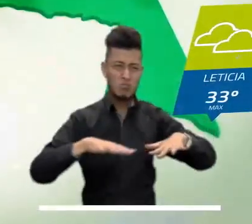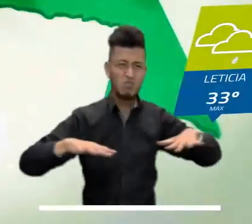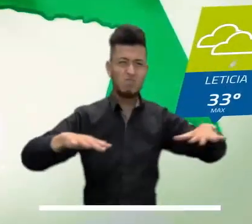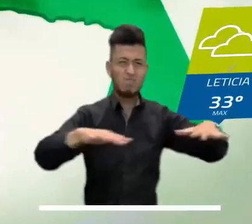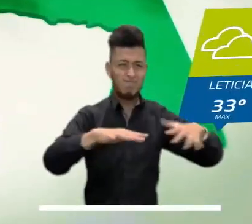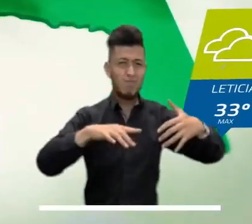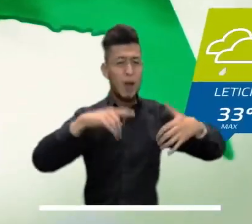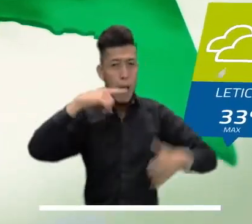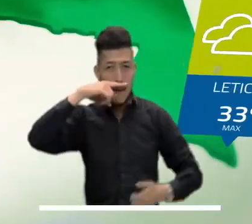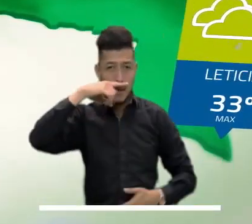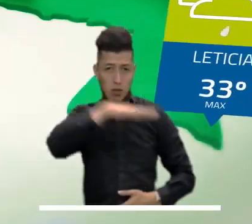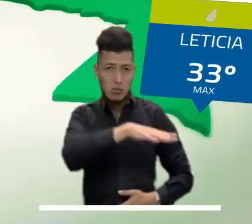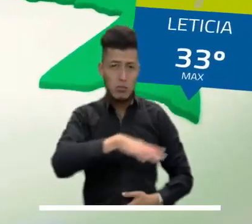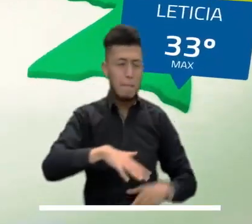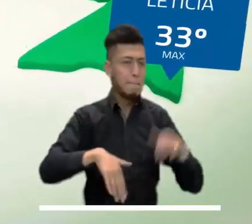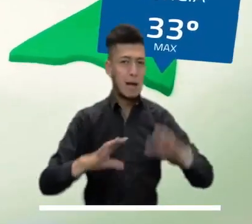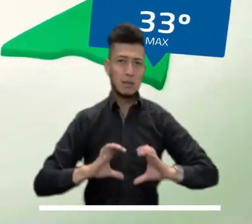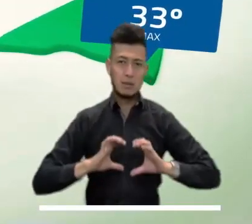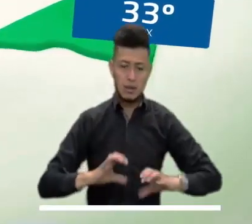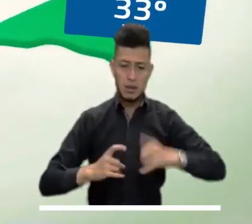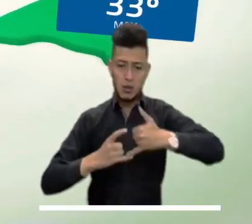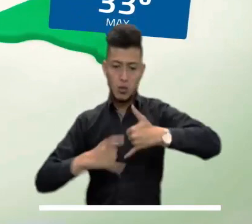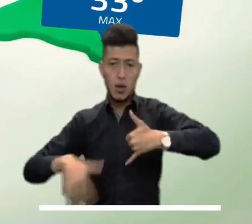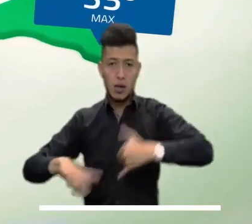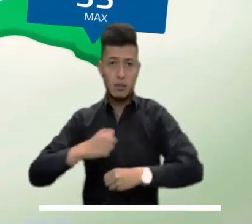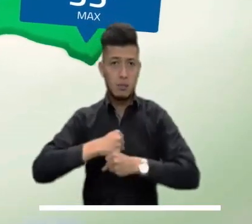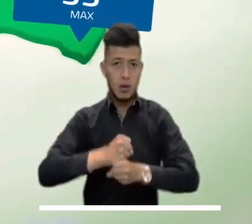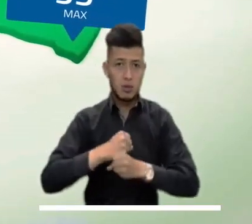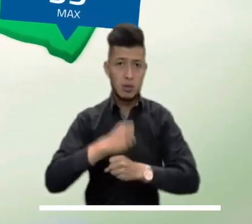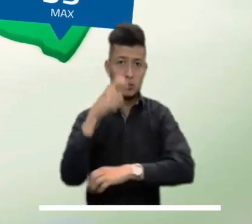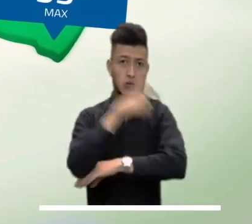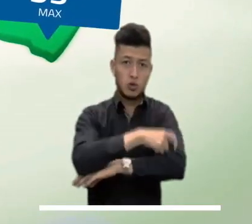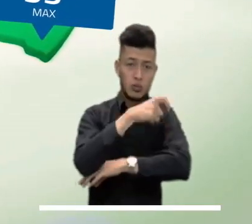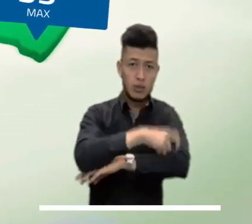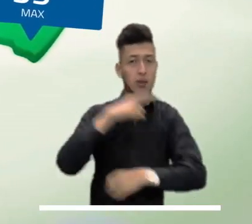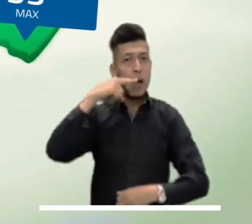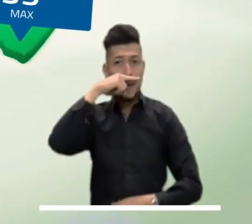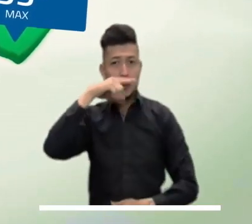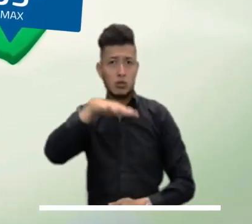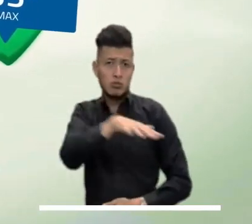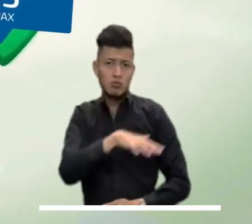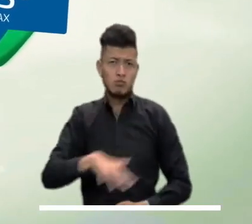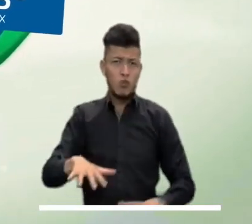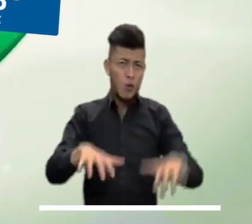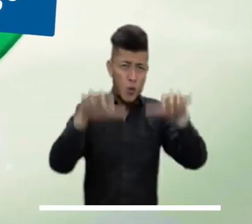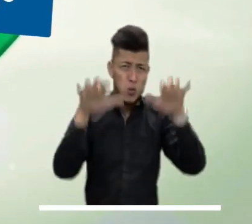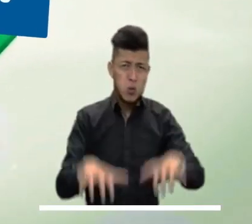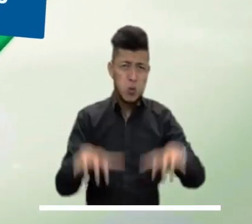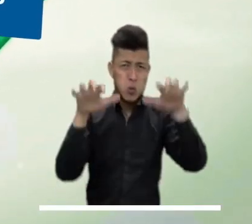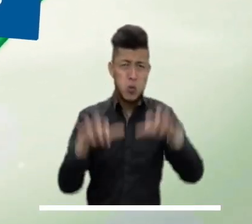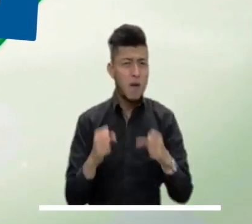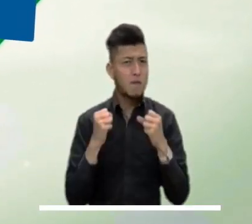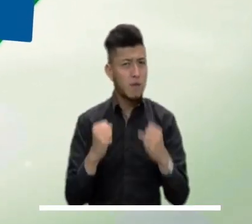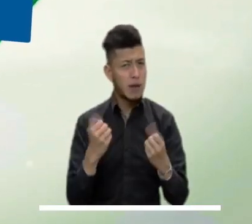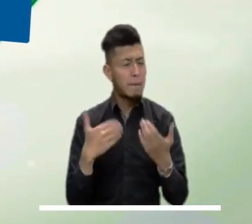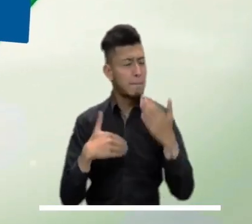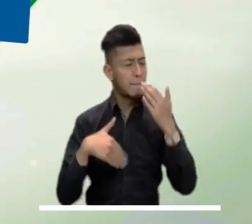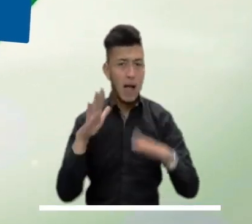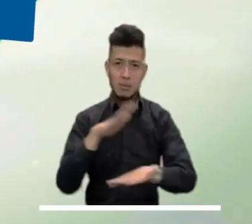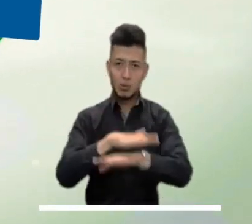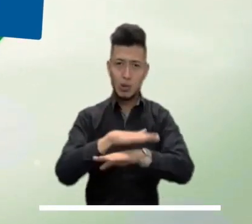algunas nubes en la mañana, sin embargo, pueden surgir lluvias locales en Putumayo, Caquetá y Amazonas.